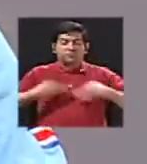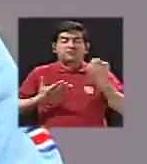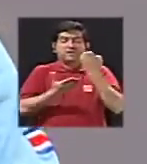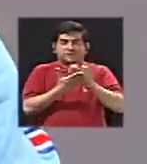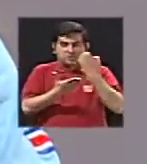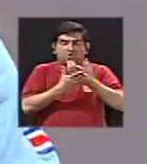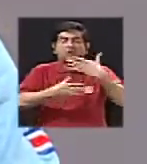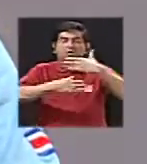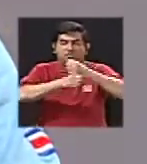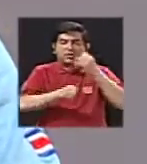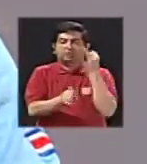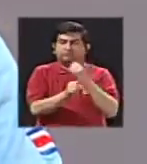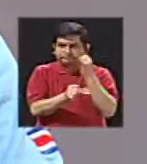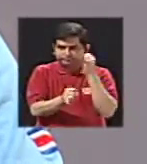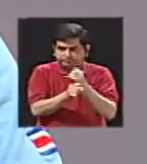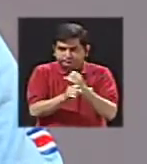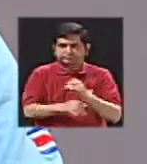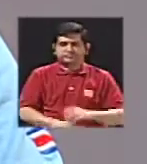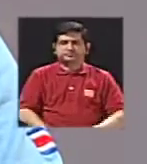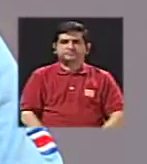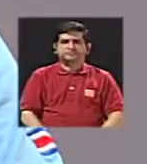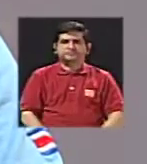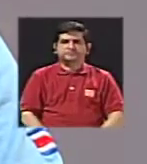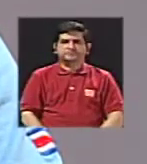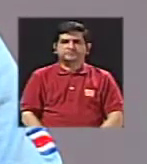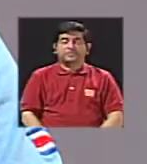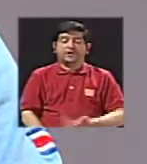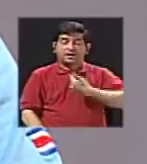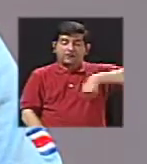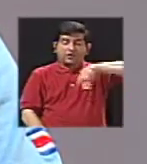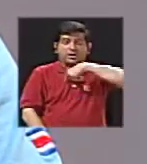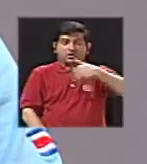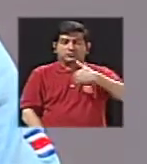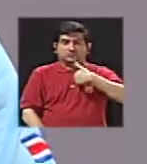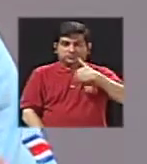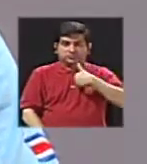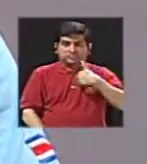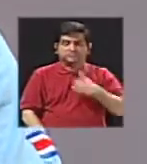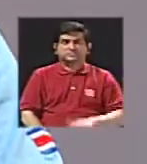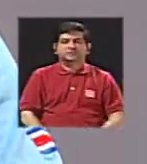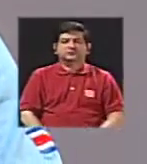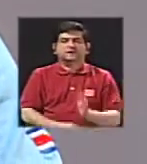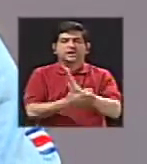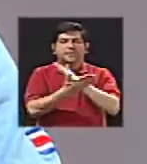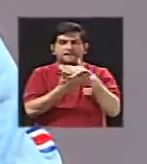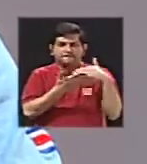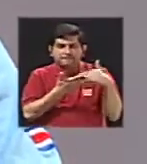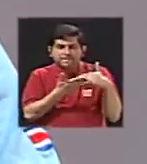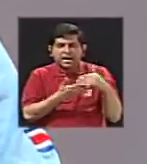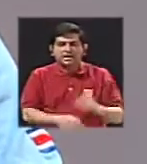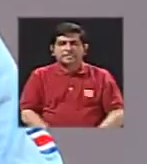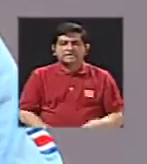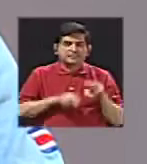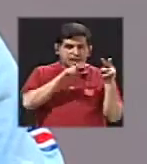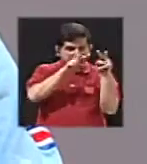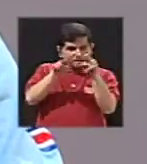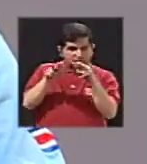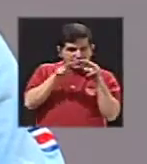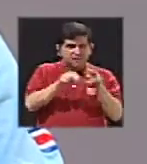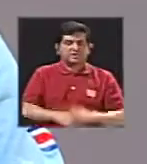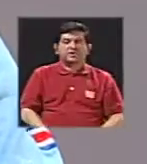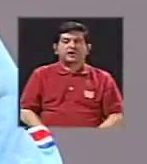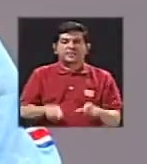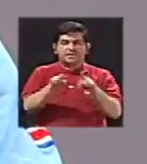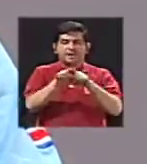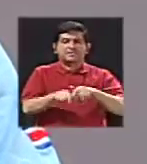hace la institución y tenemos pues parte del monitoreo en el volcán